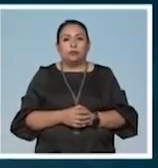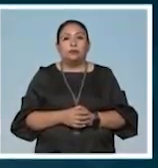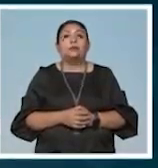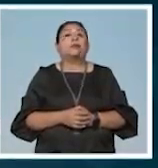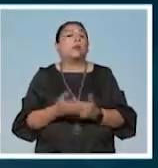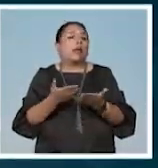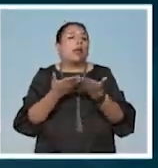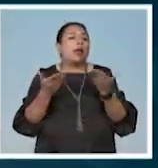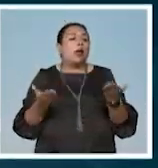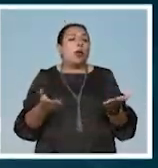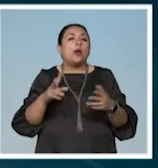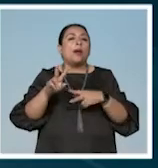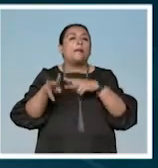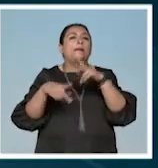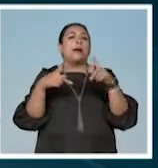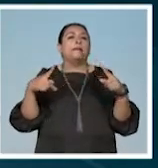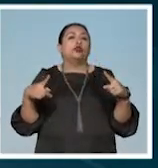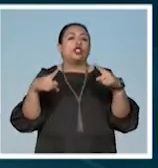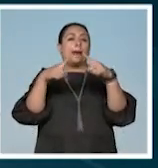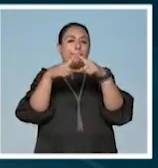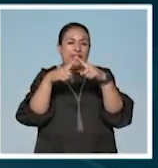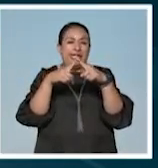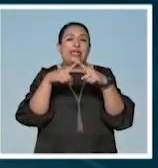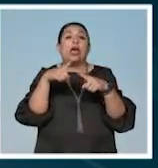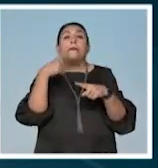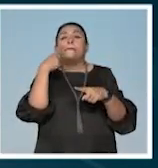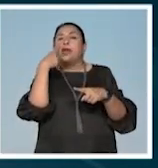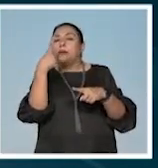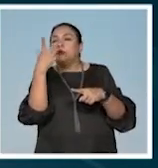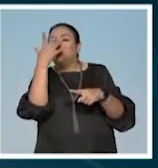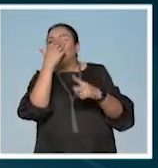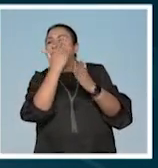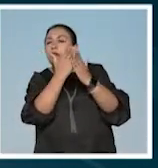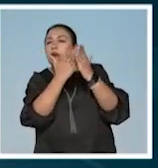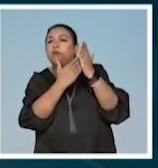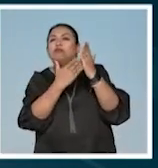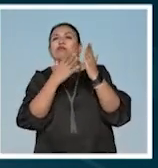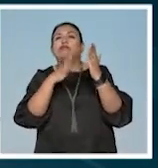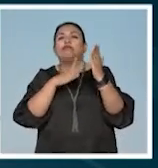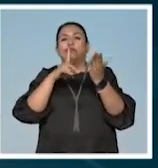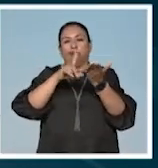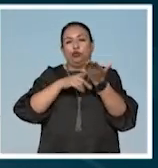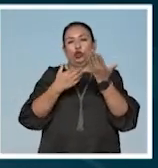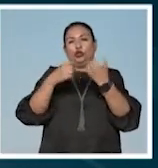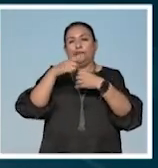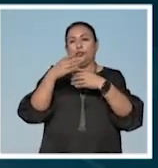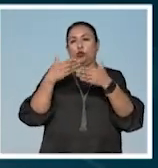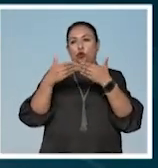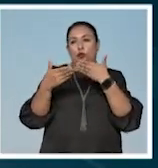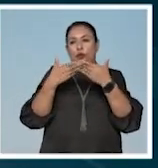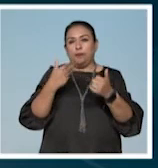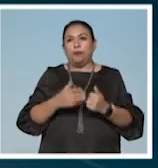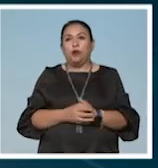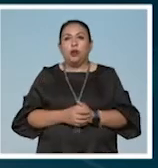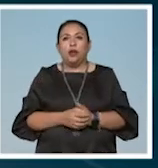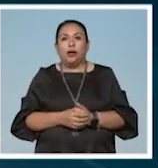Ahora vayamos a la capilla y replanteemos los estándares de belleza que privan en la sociedad contemporánea. Mi